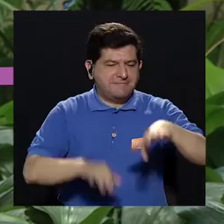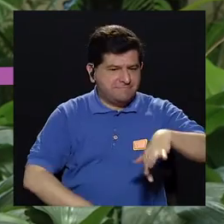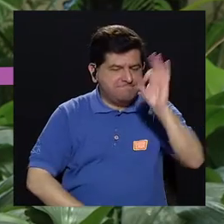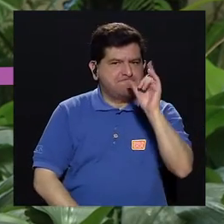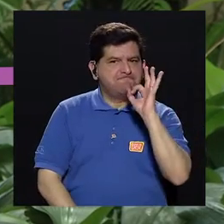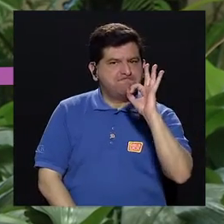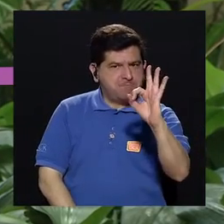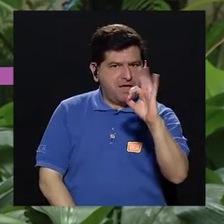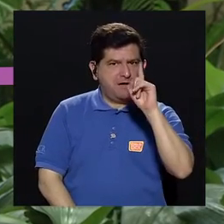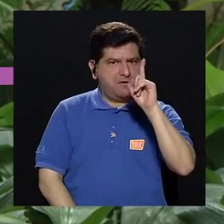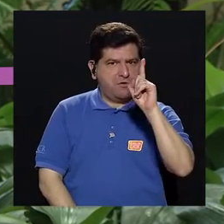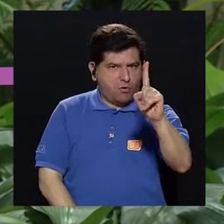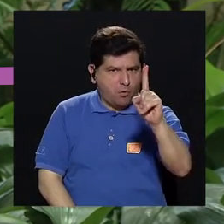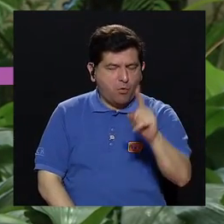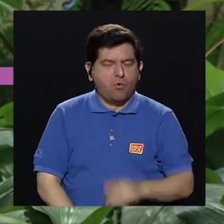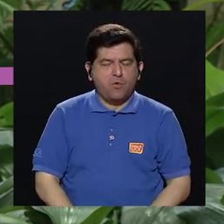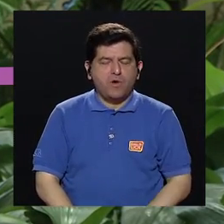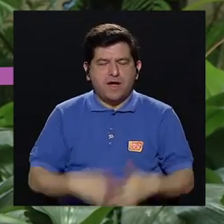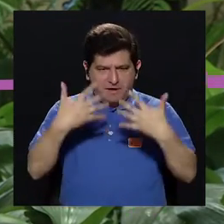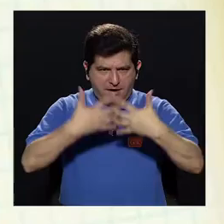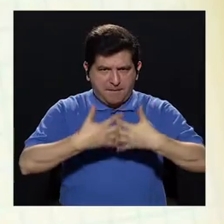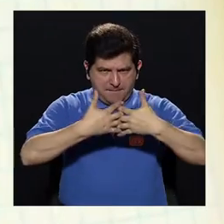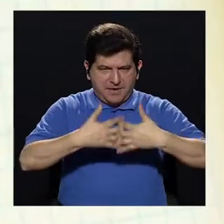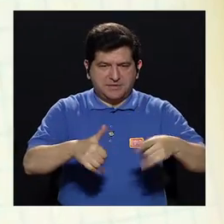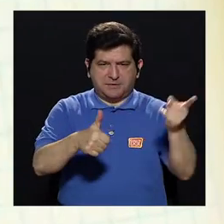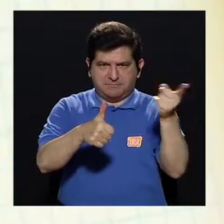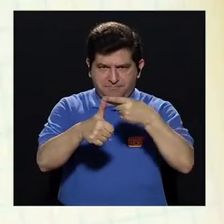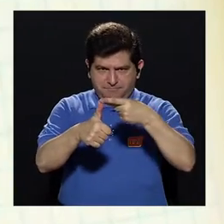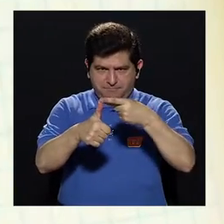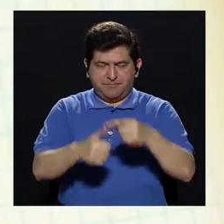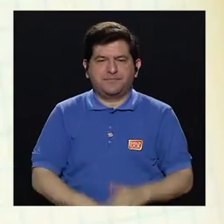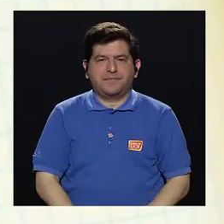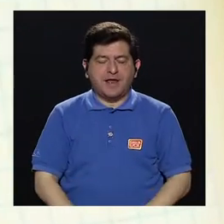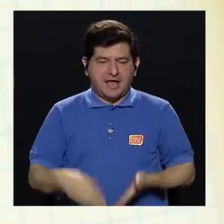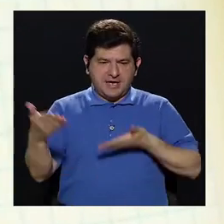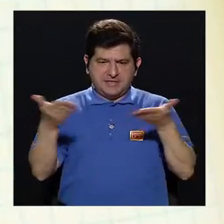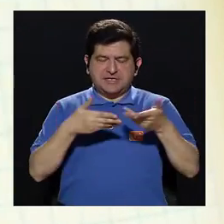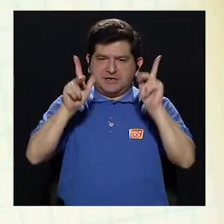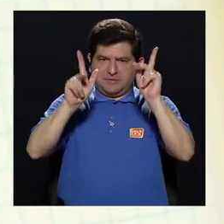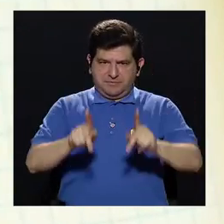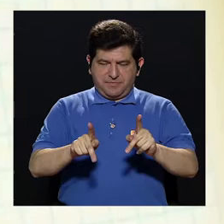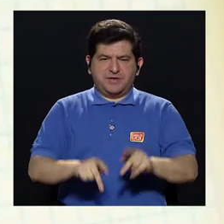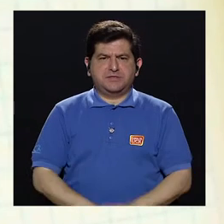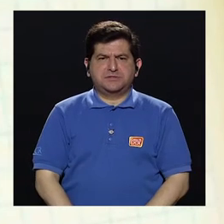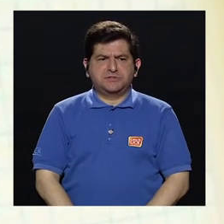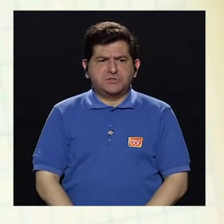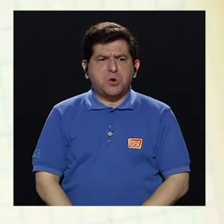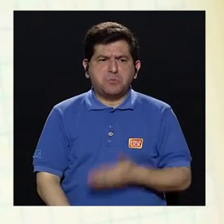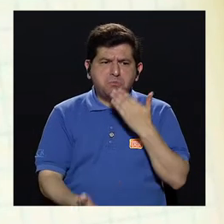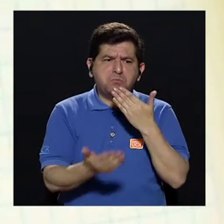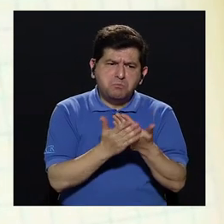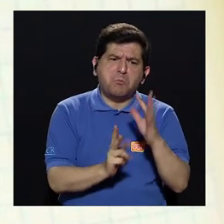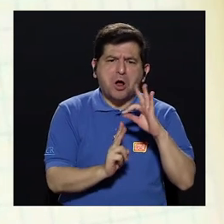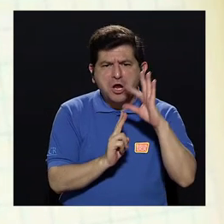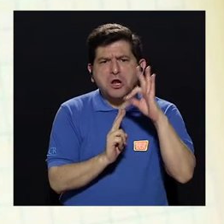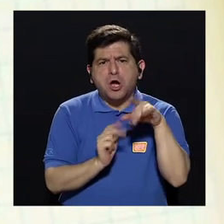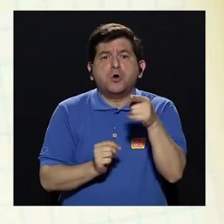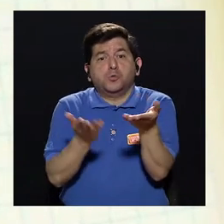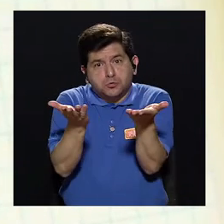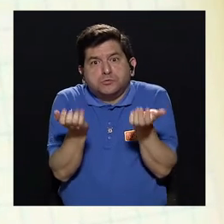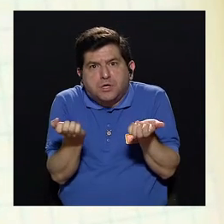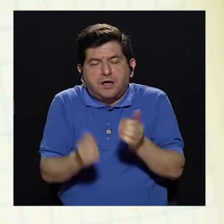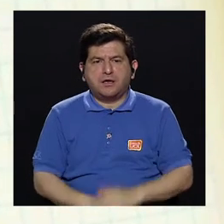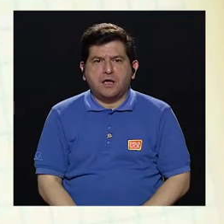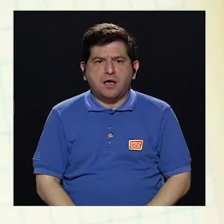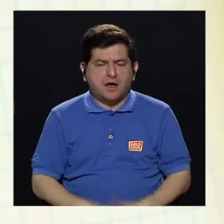para escoger bien una operadora. Número uno, un tema del servicio al cliente no es una mala opción. Digo, usted quiere